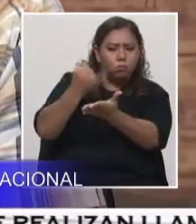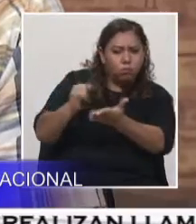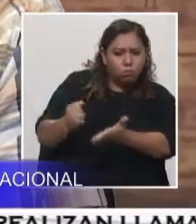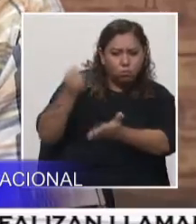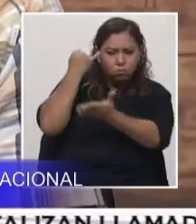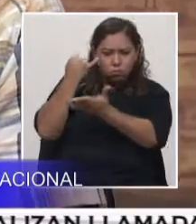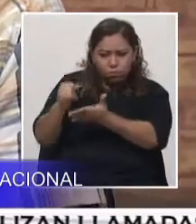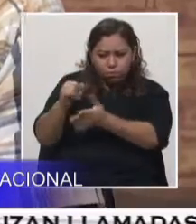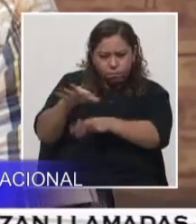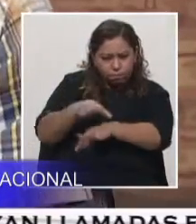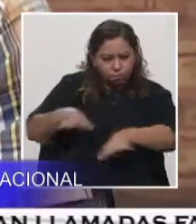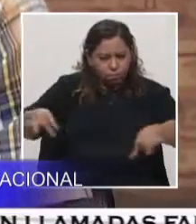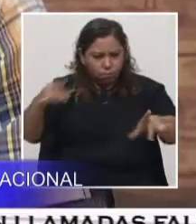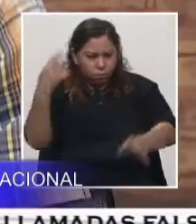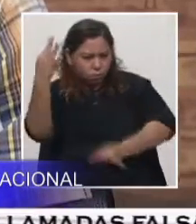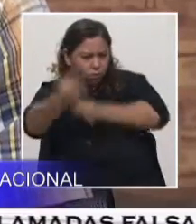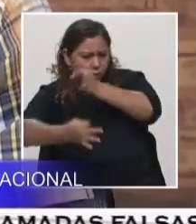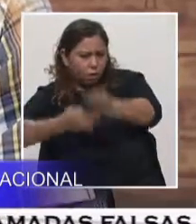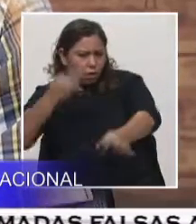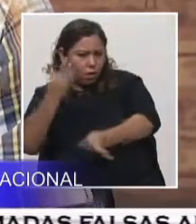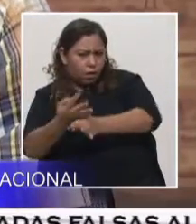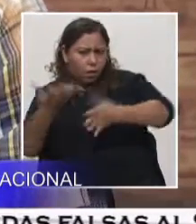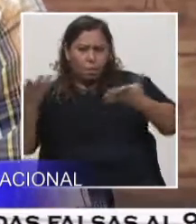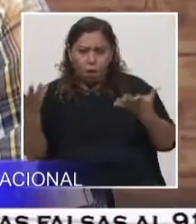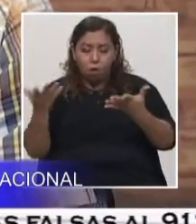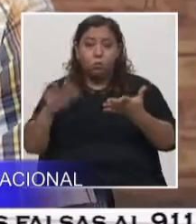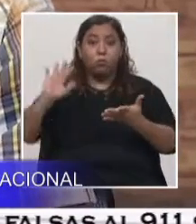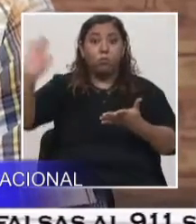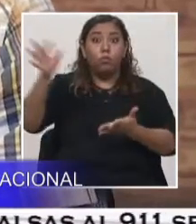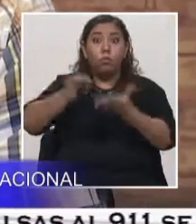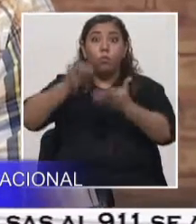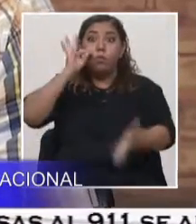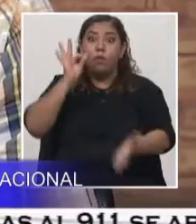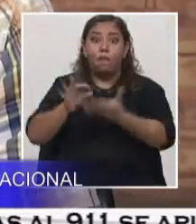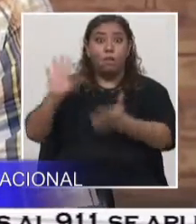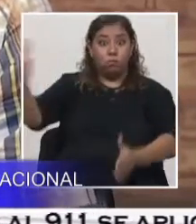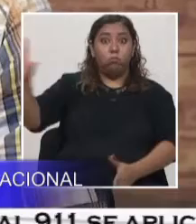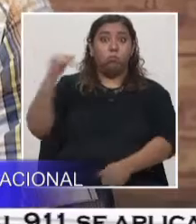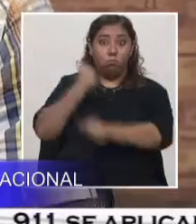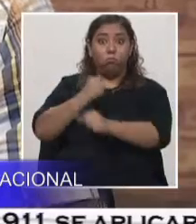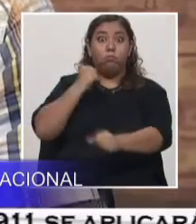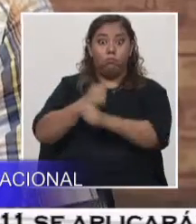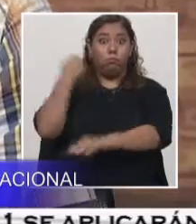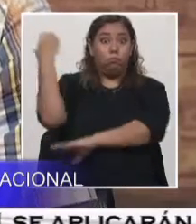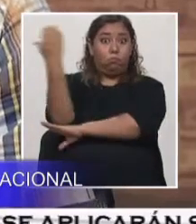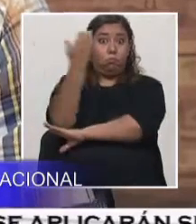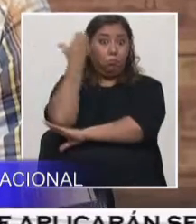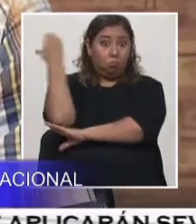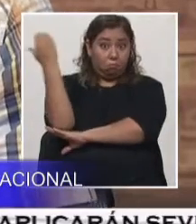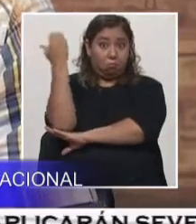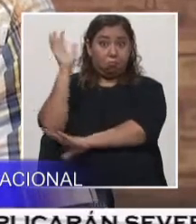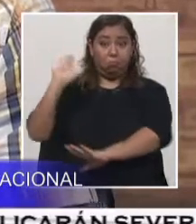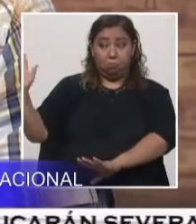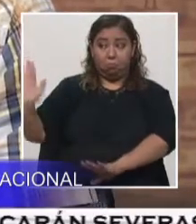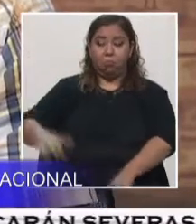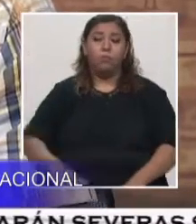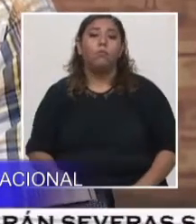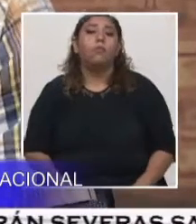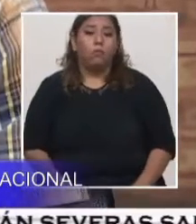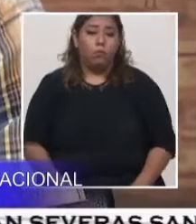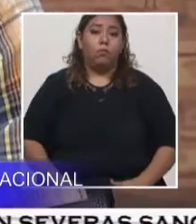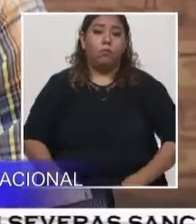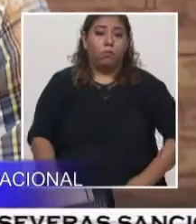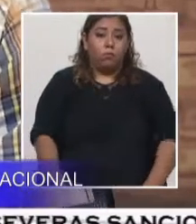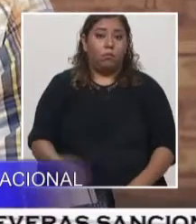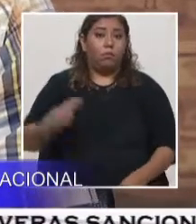certificado de origen al café, por ejemplo. Entonces eso es básico, importante. El tema de geología también empezar a hablar de